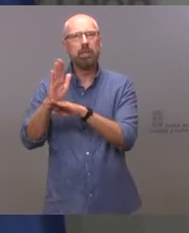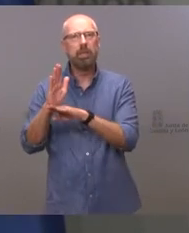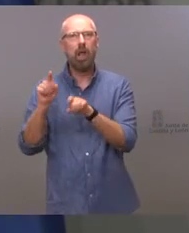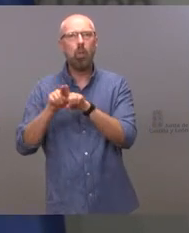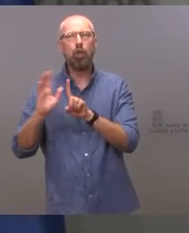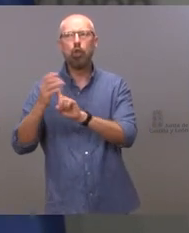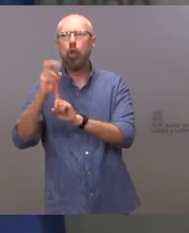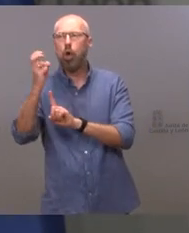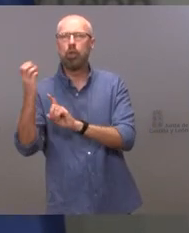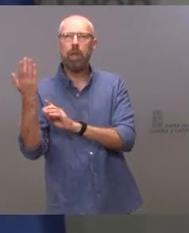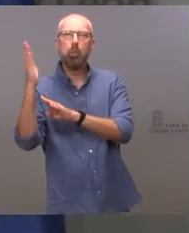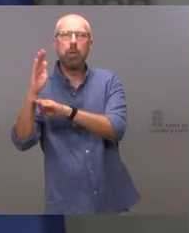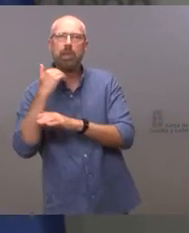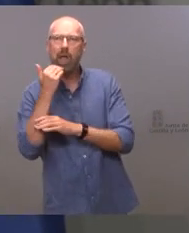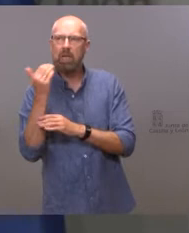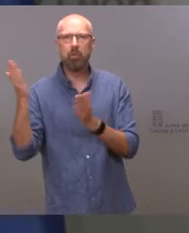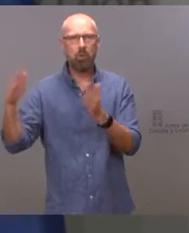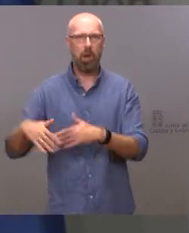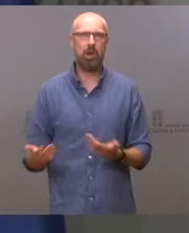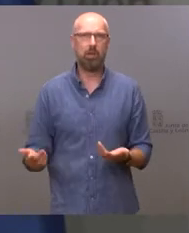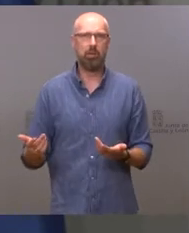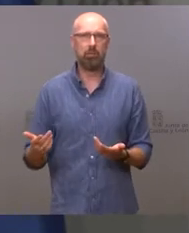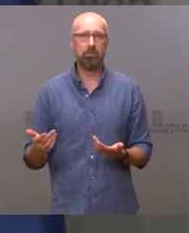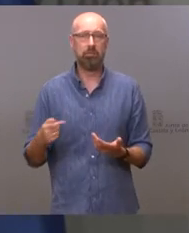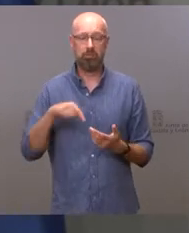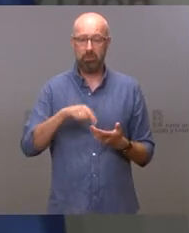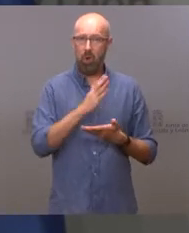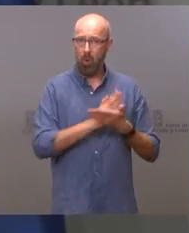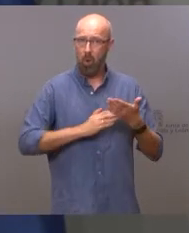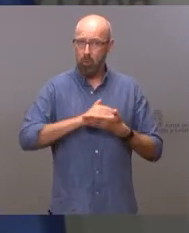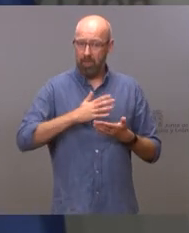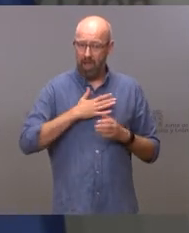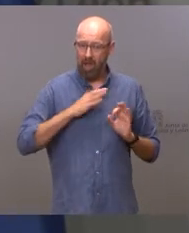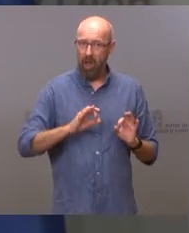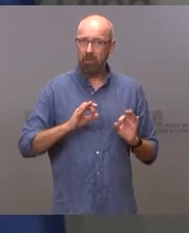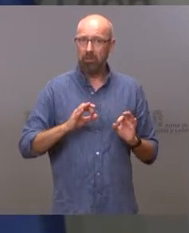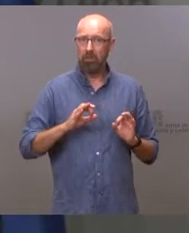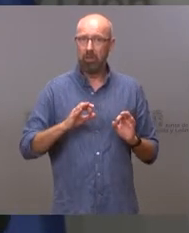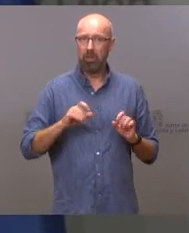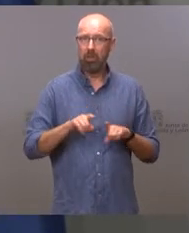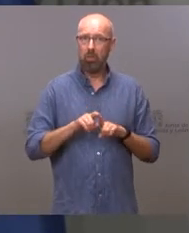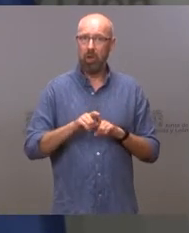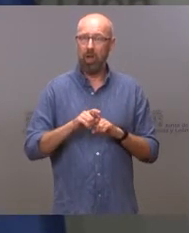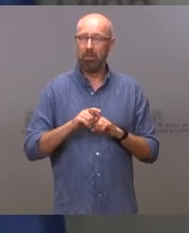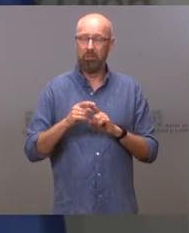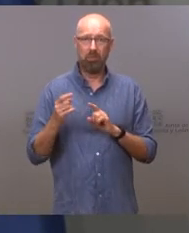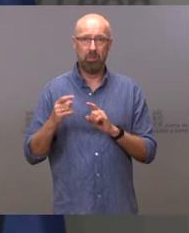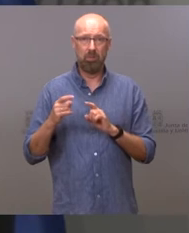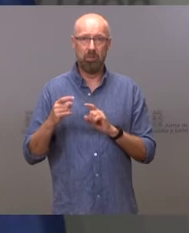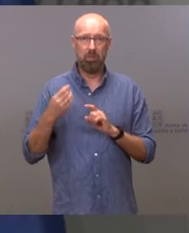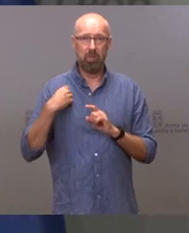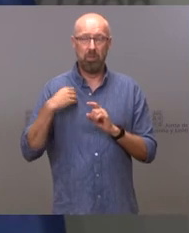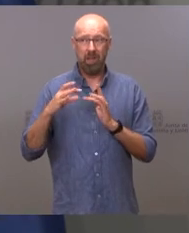Y lo que no puede tener esta comunidad es un líder que representa la alternativa, que es lo más